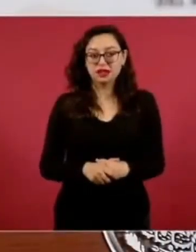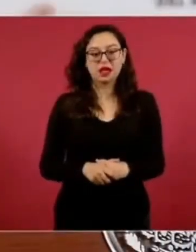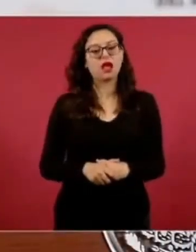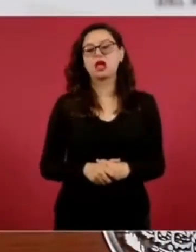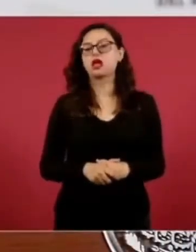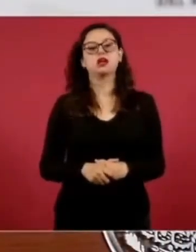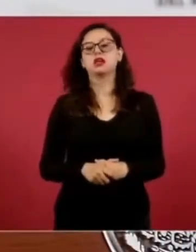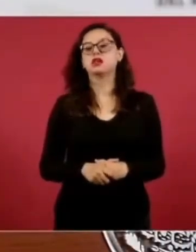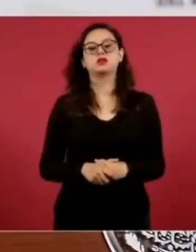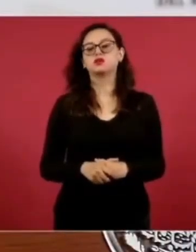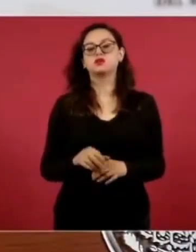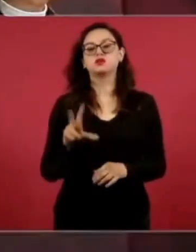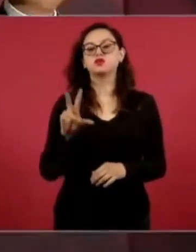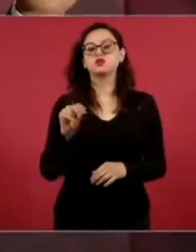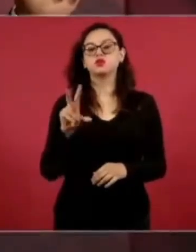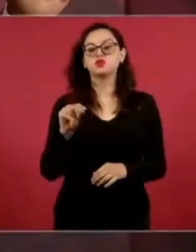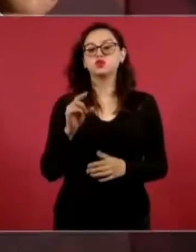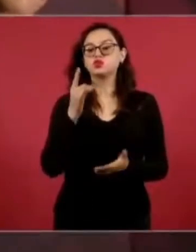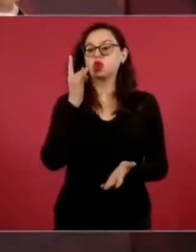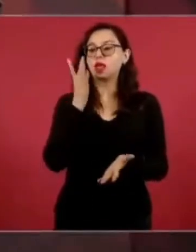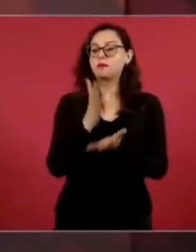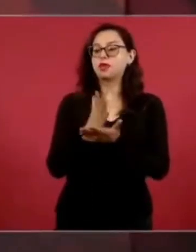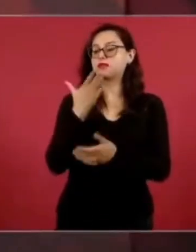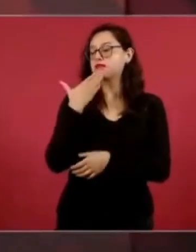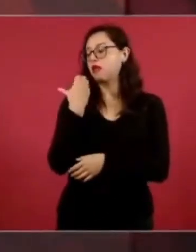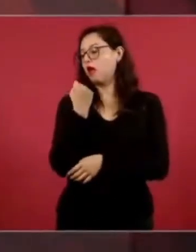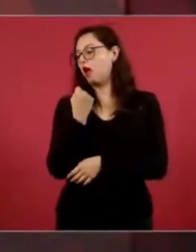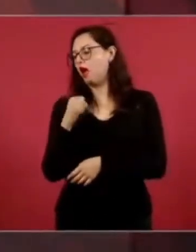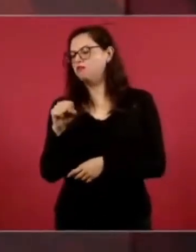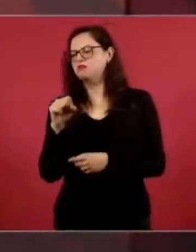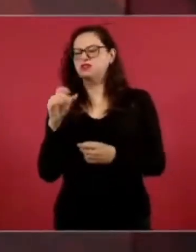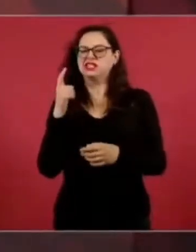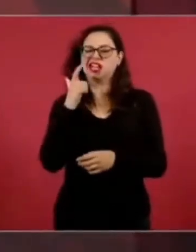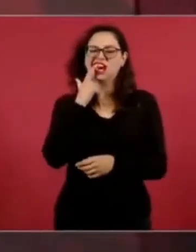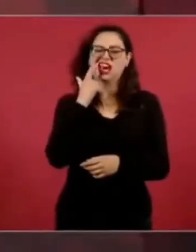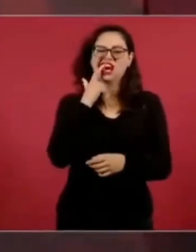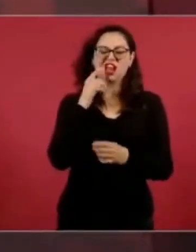tienen que ir los expertos, los parlamentarios.